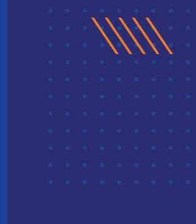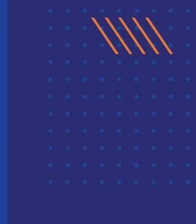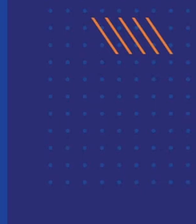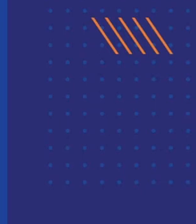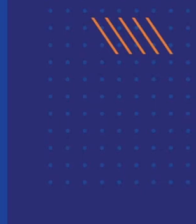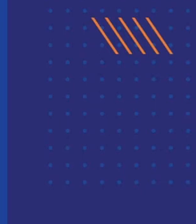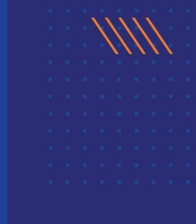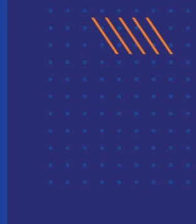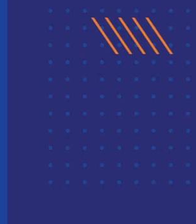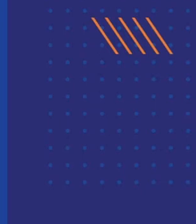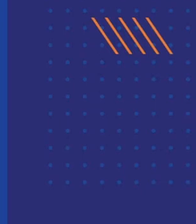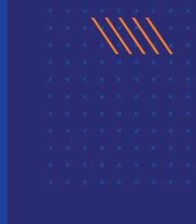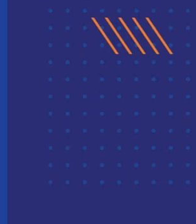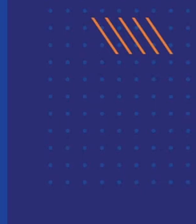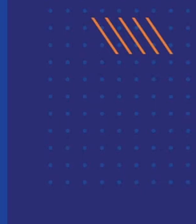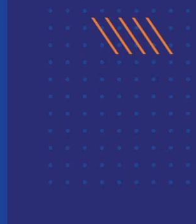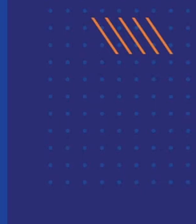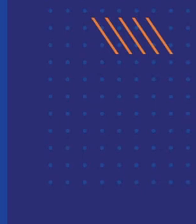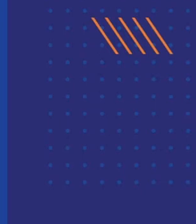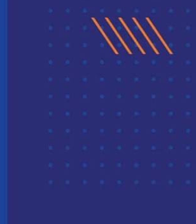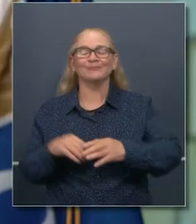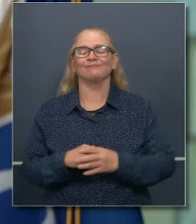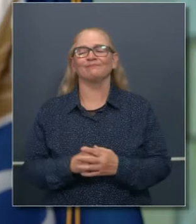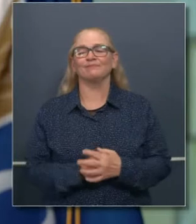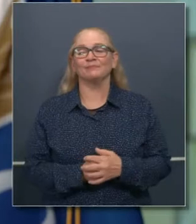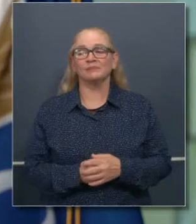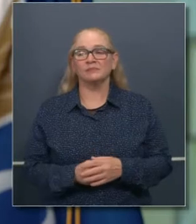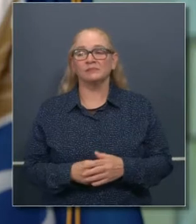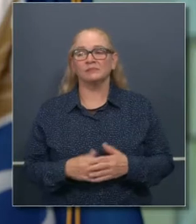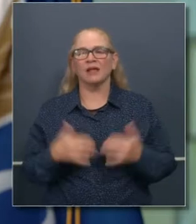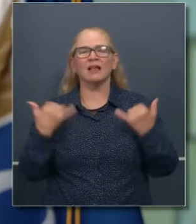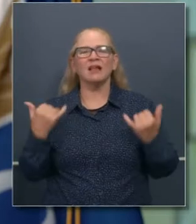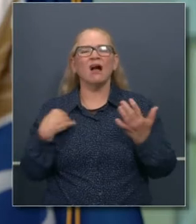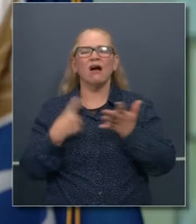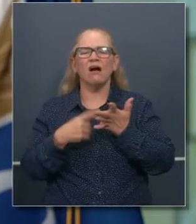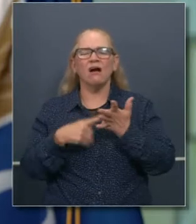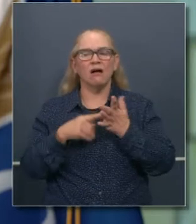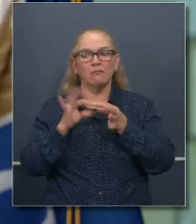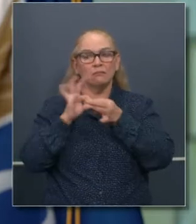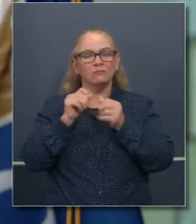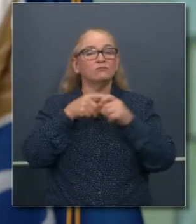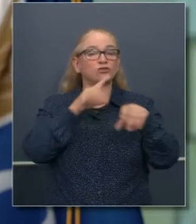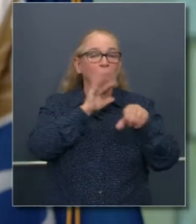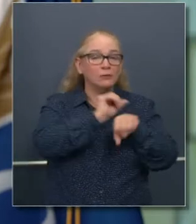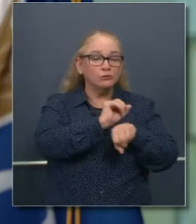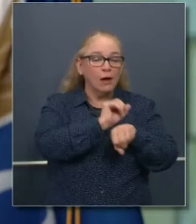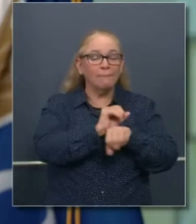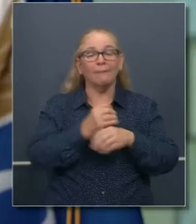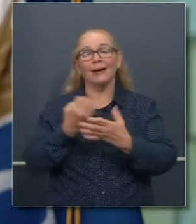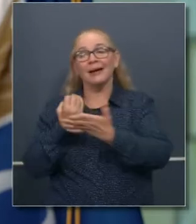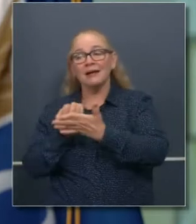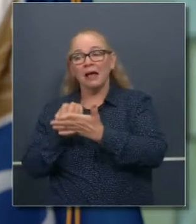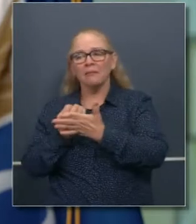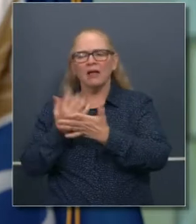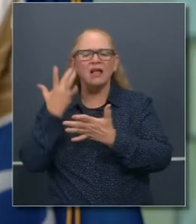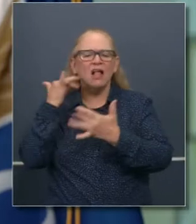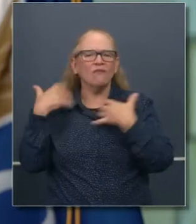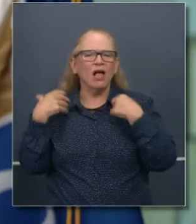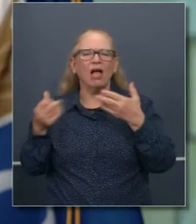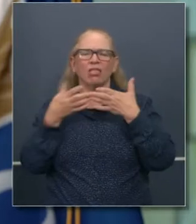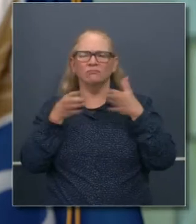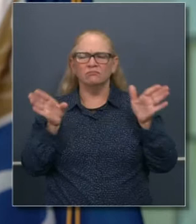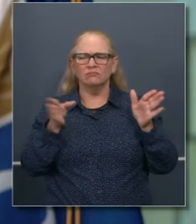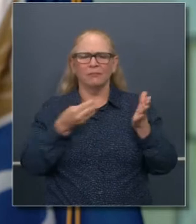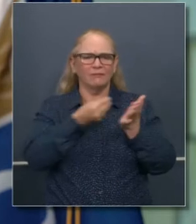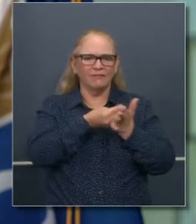Buenas tardes. Hoy quiero hablarles acerca de trabajos y de la economía. Quiero hablar de la salud de la economía de California